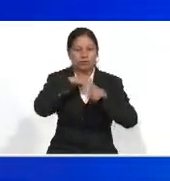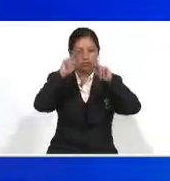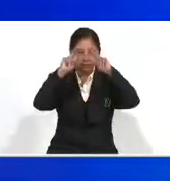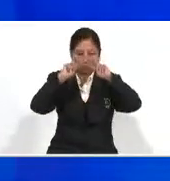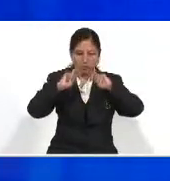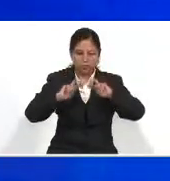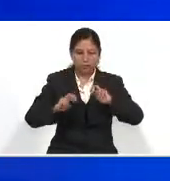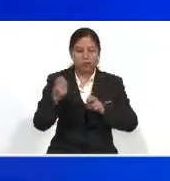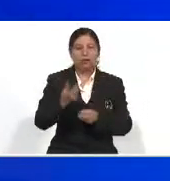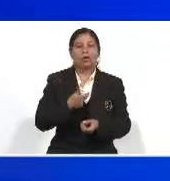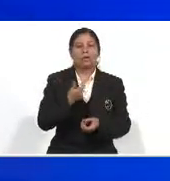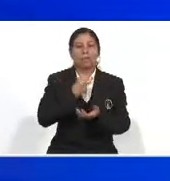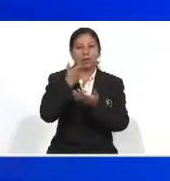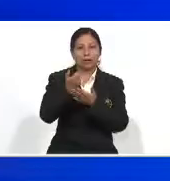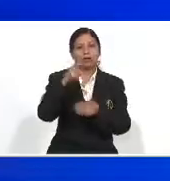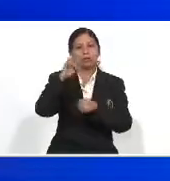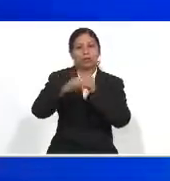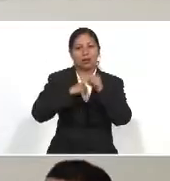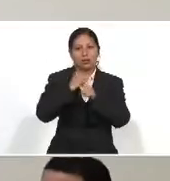el presupuesto del año 2021.